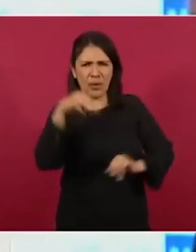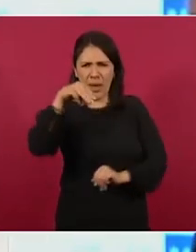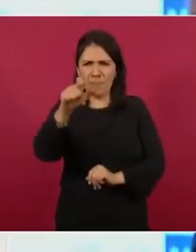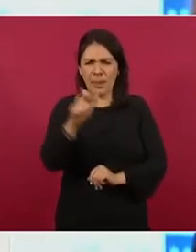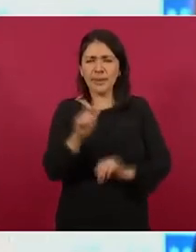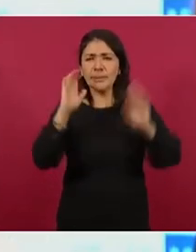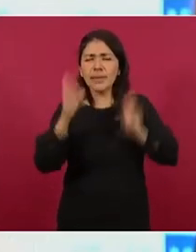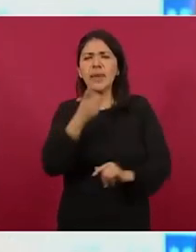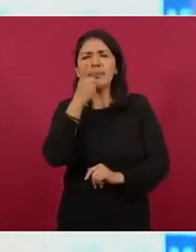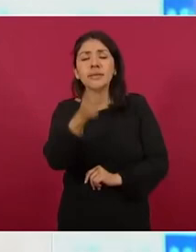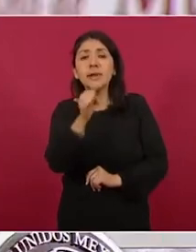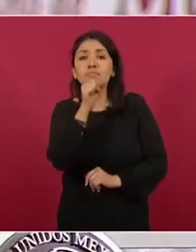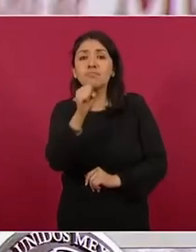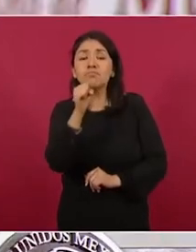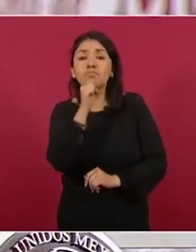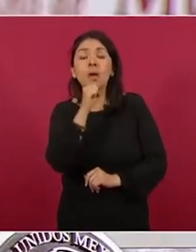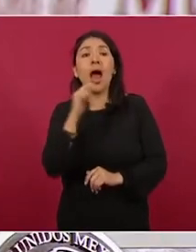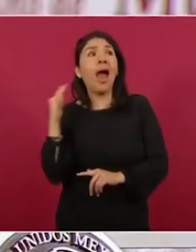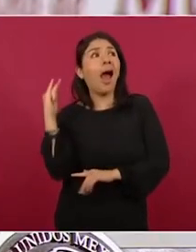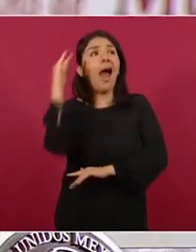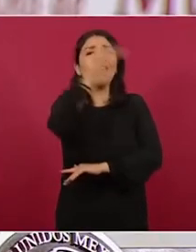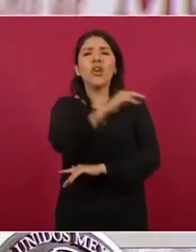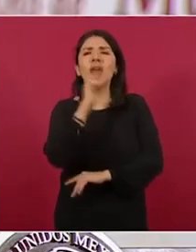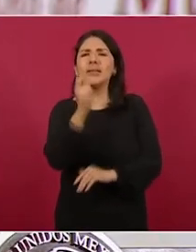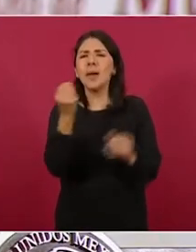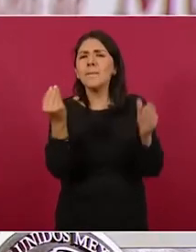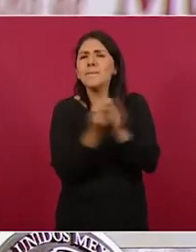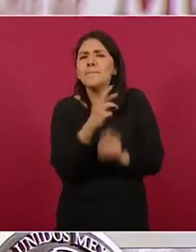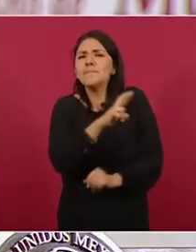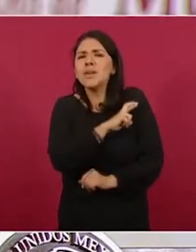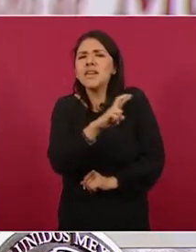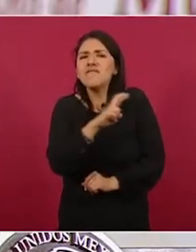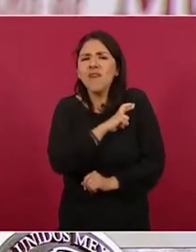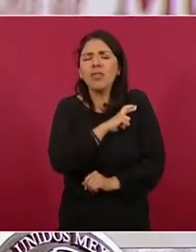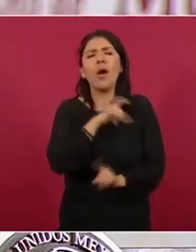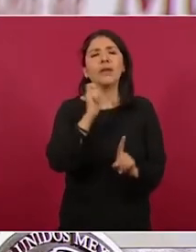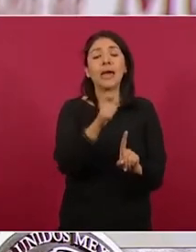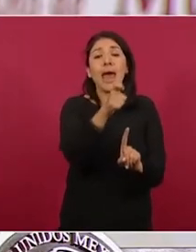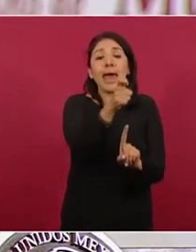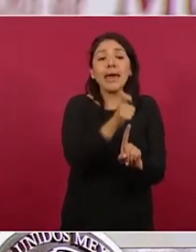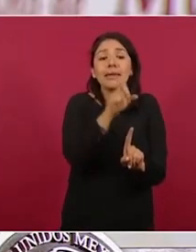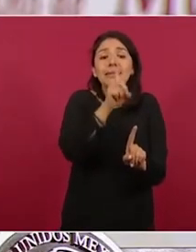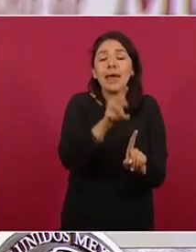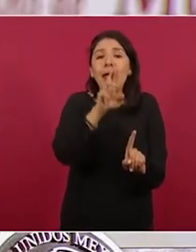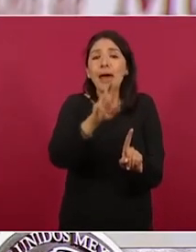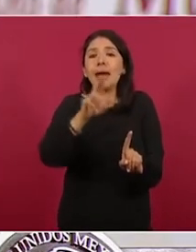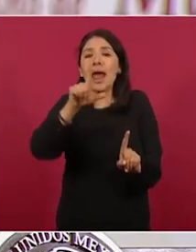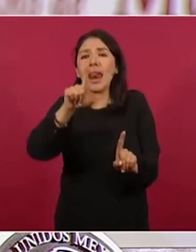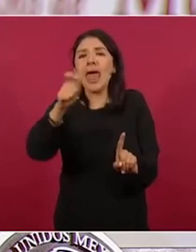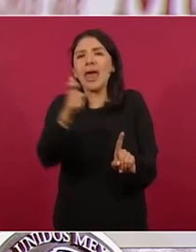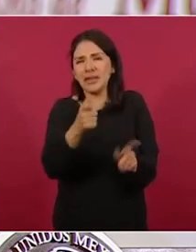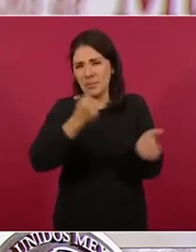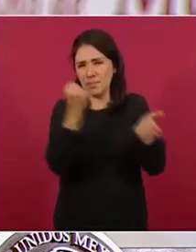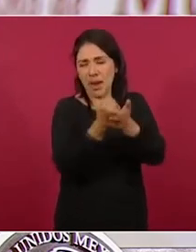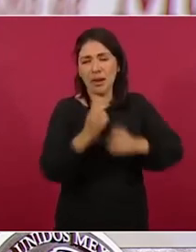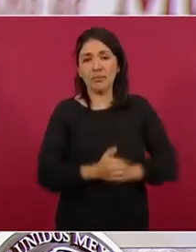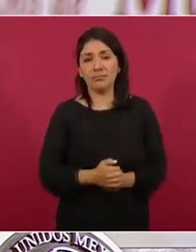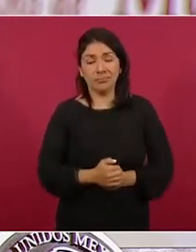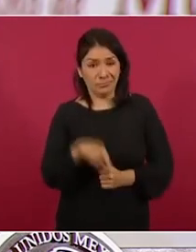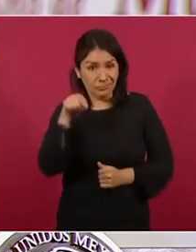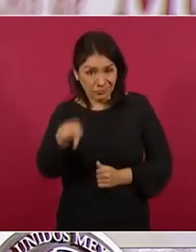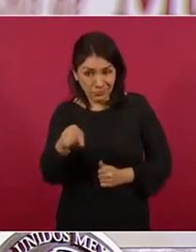bitácora de un vuelo de un avión privado con matrícula XBRLX que no